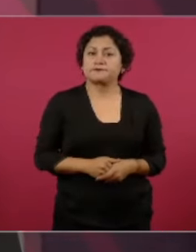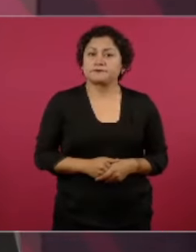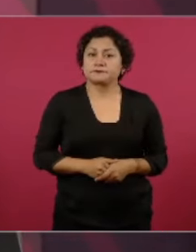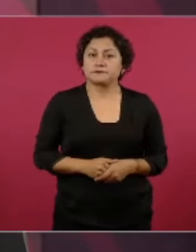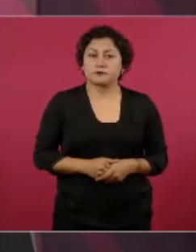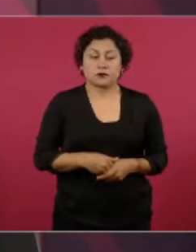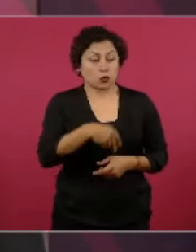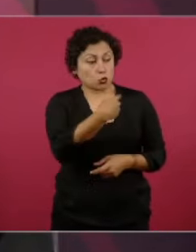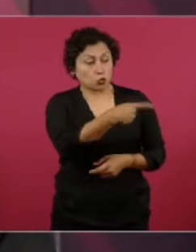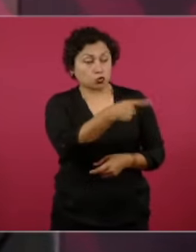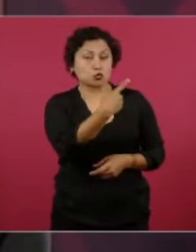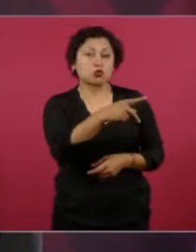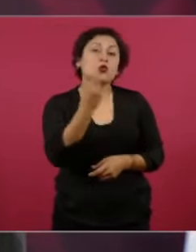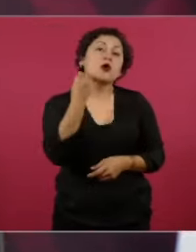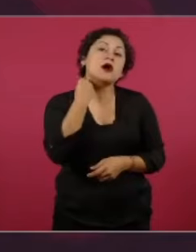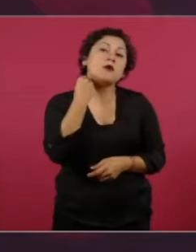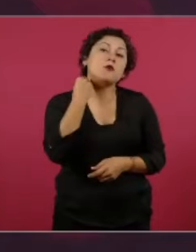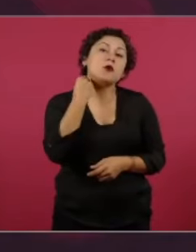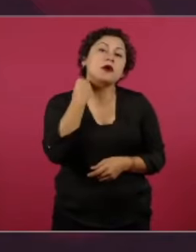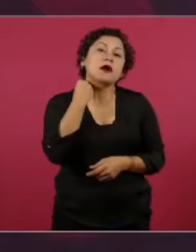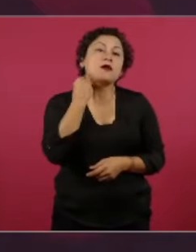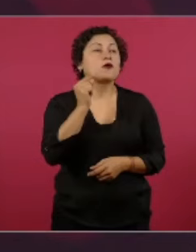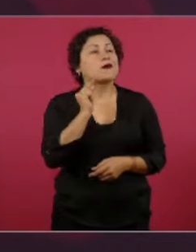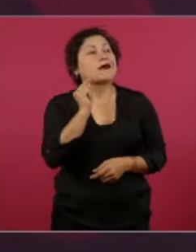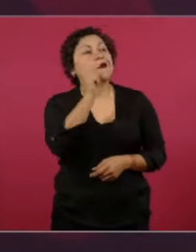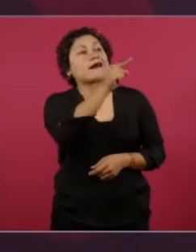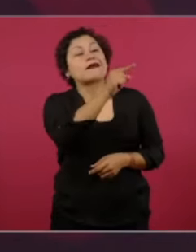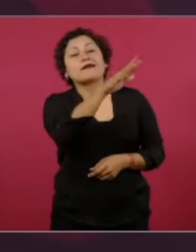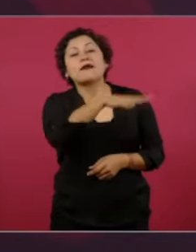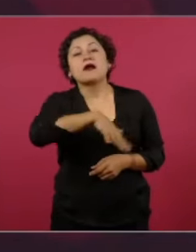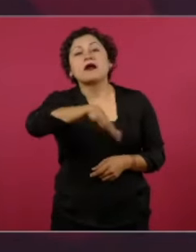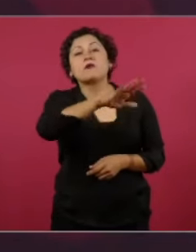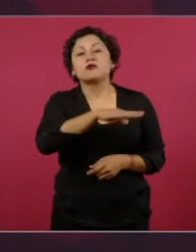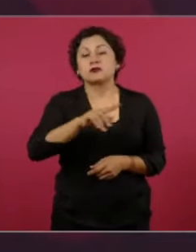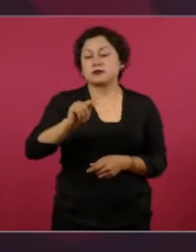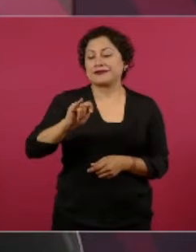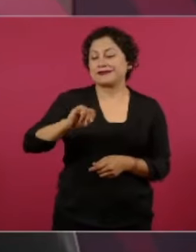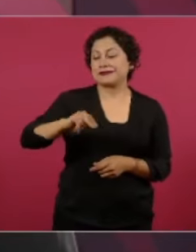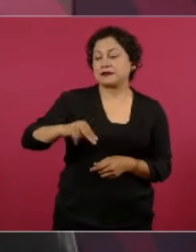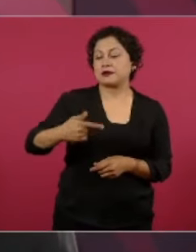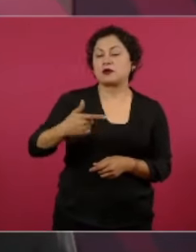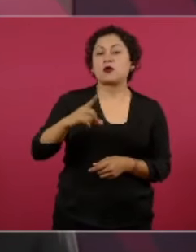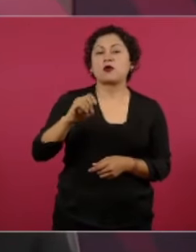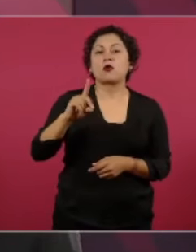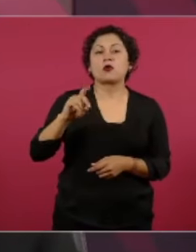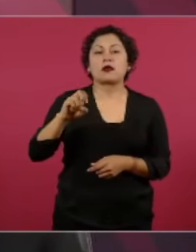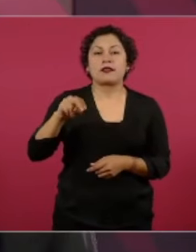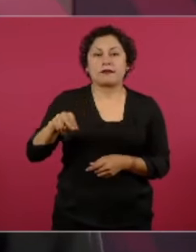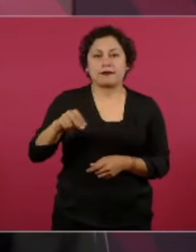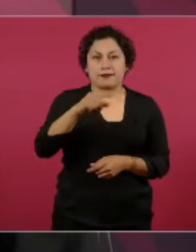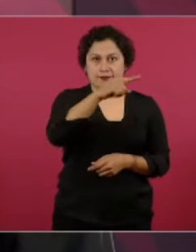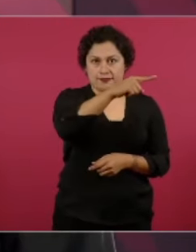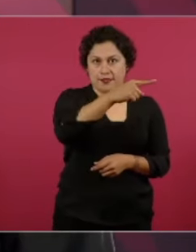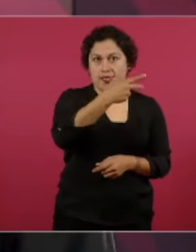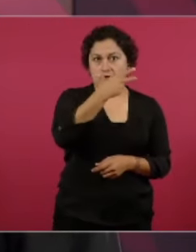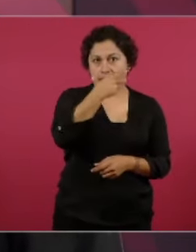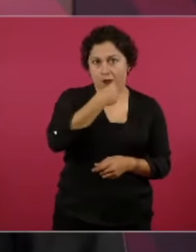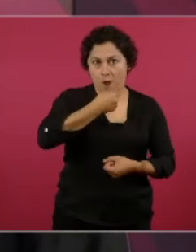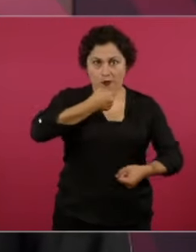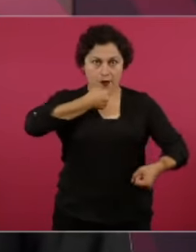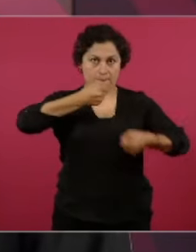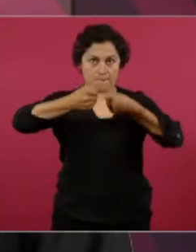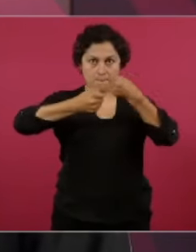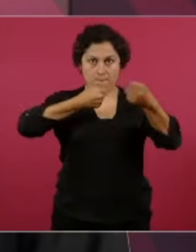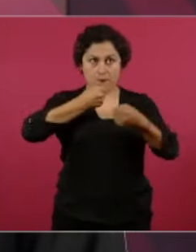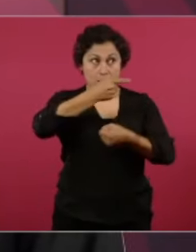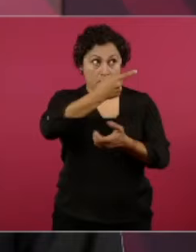abogados que busquen a Tim Golden premio Pulitzer. Pulitzer